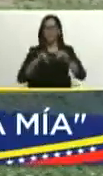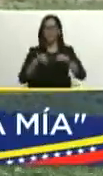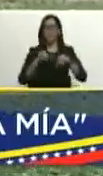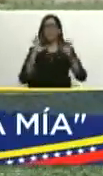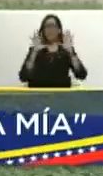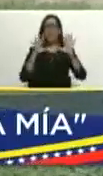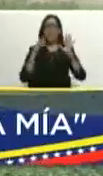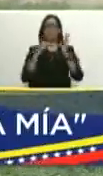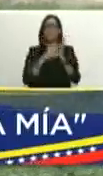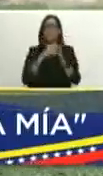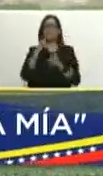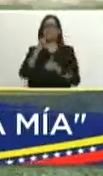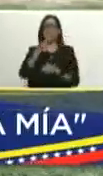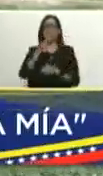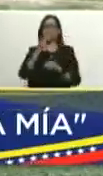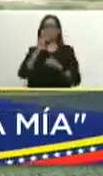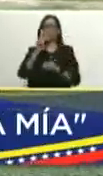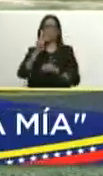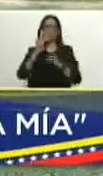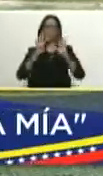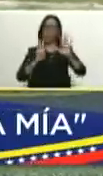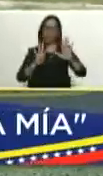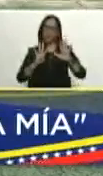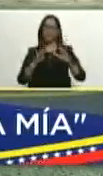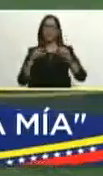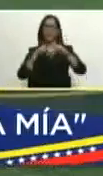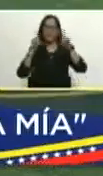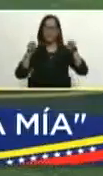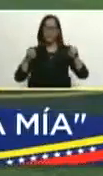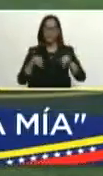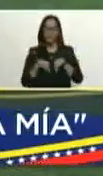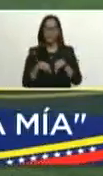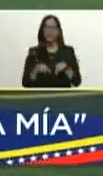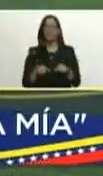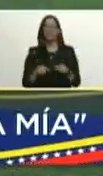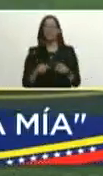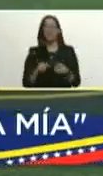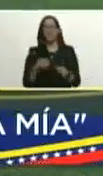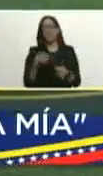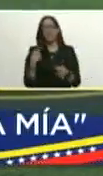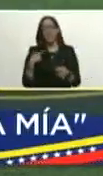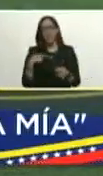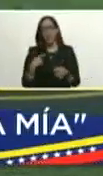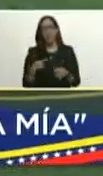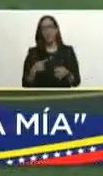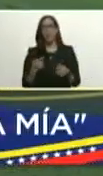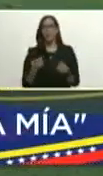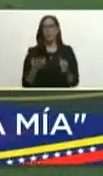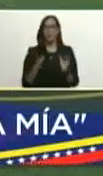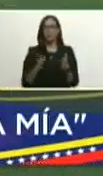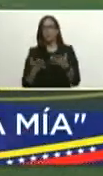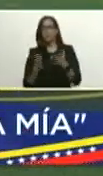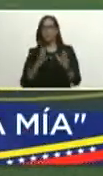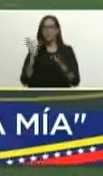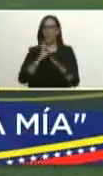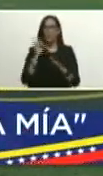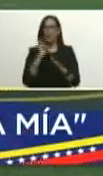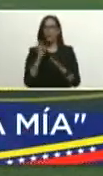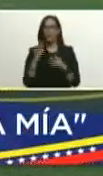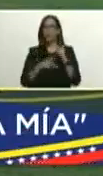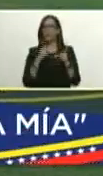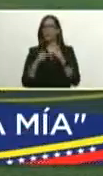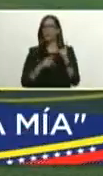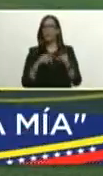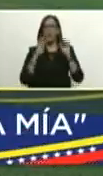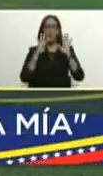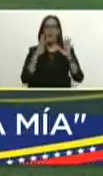.329 hectáreas mi comandante presidente en esta unidad estimamos un promedio de producción por hectárea de